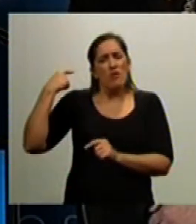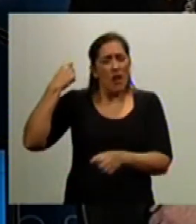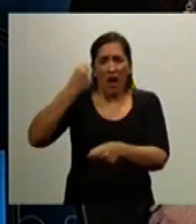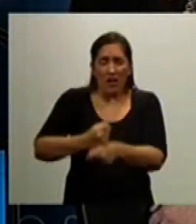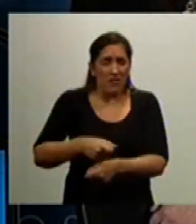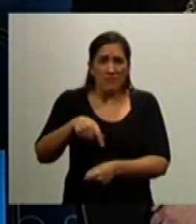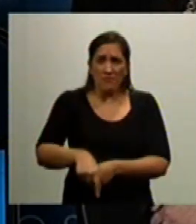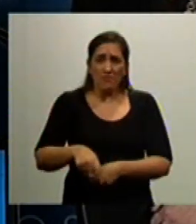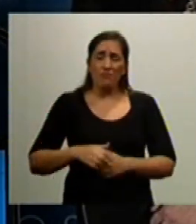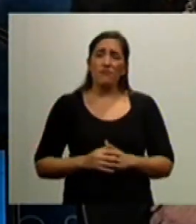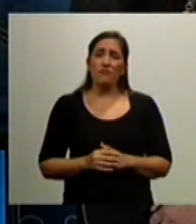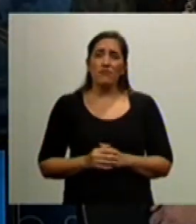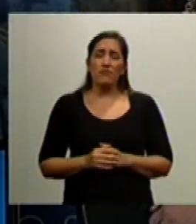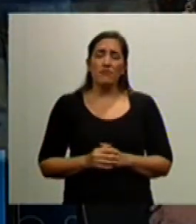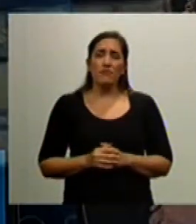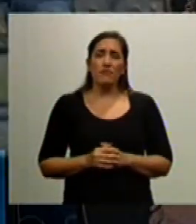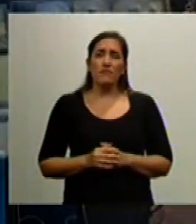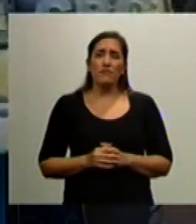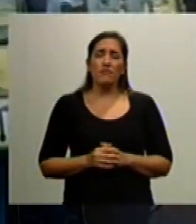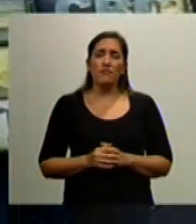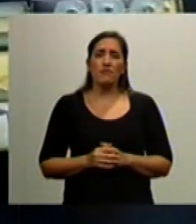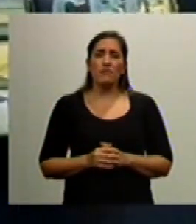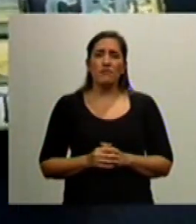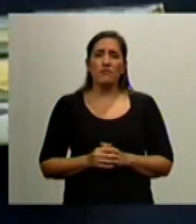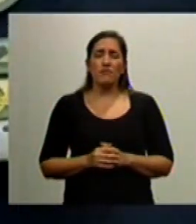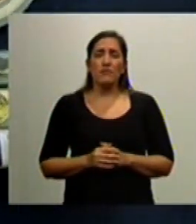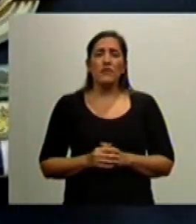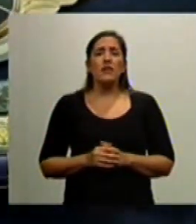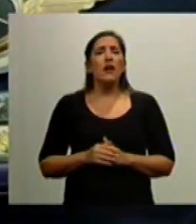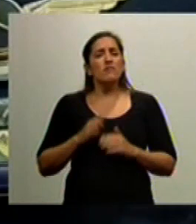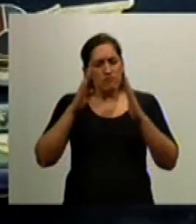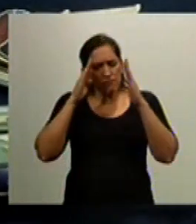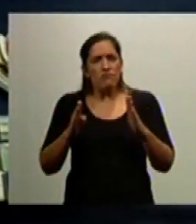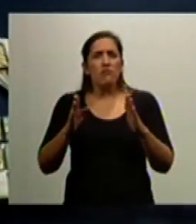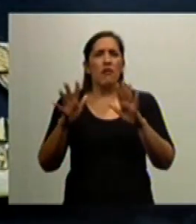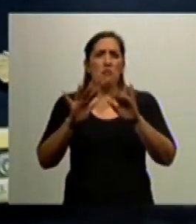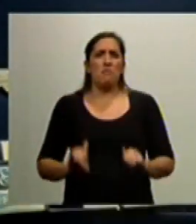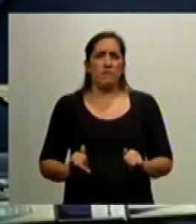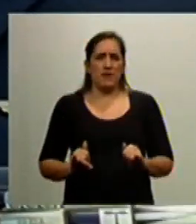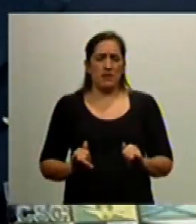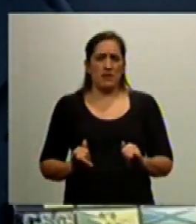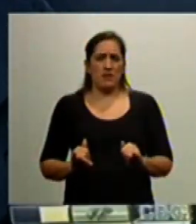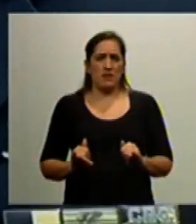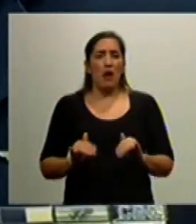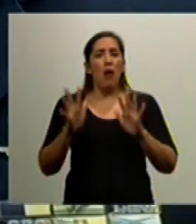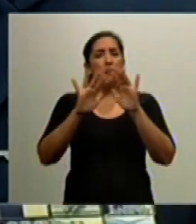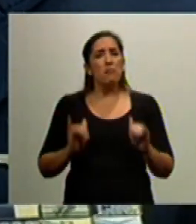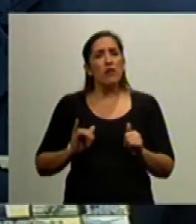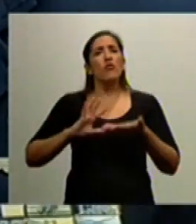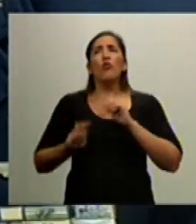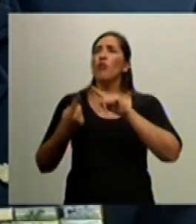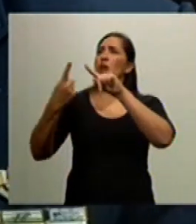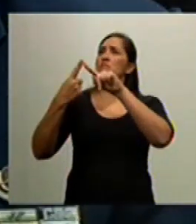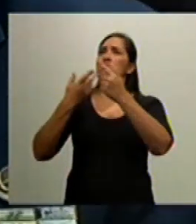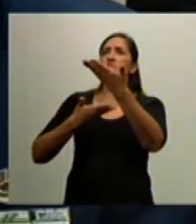de la paz y una diplomacia